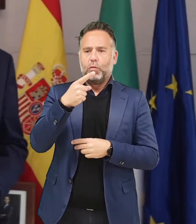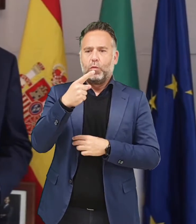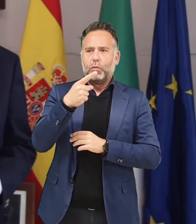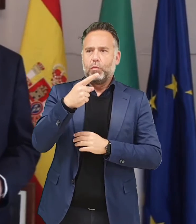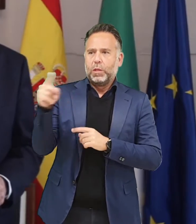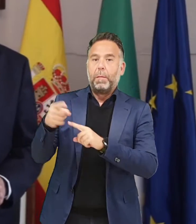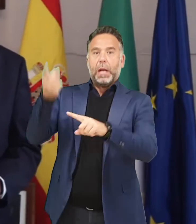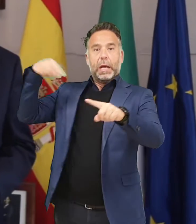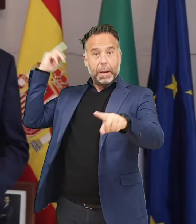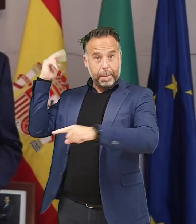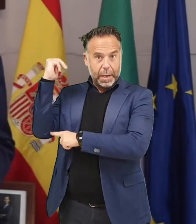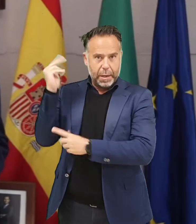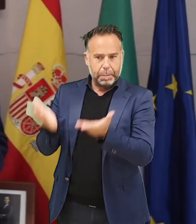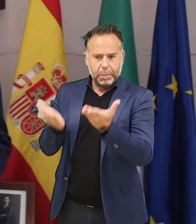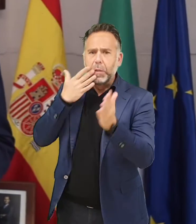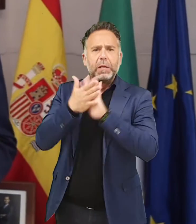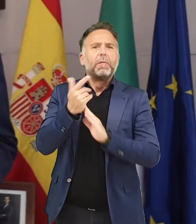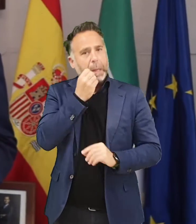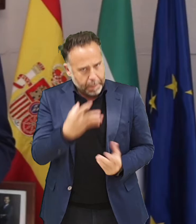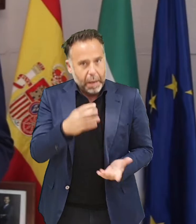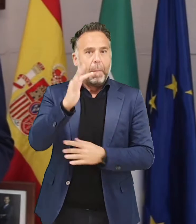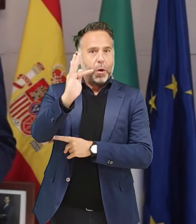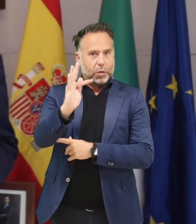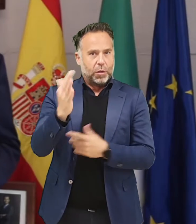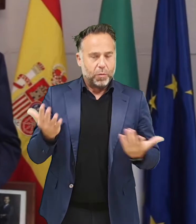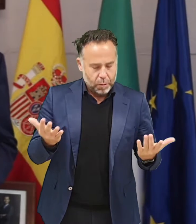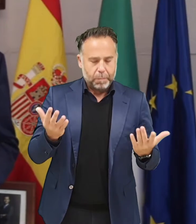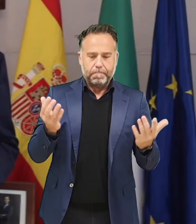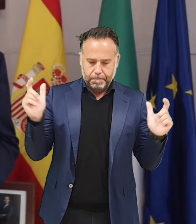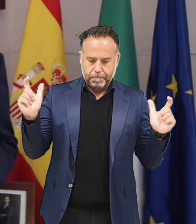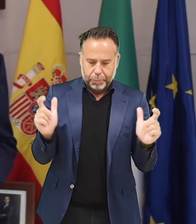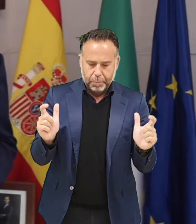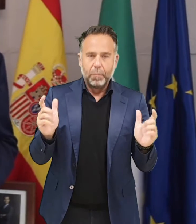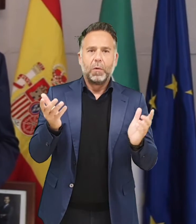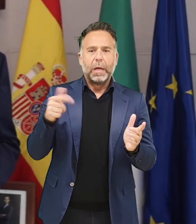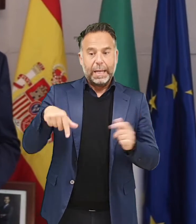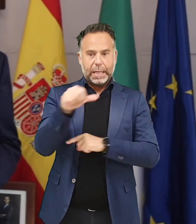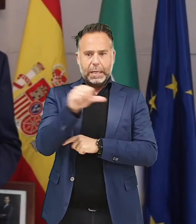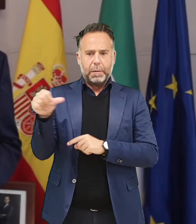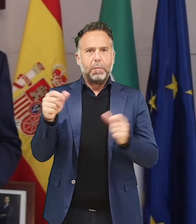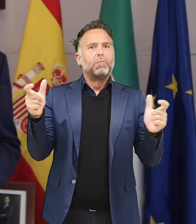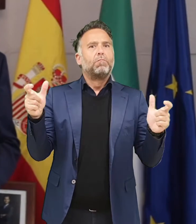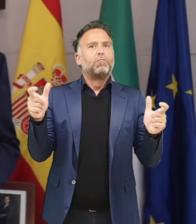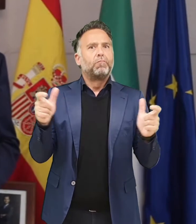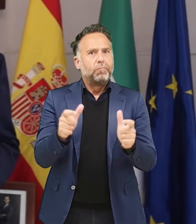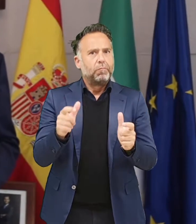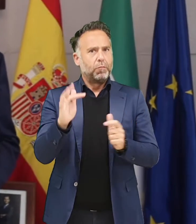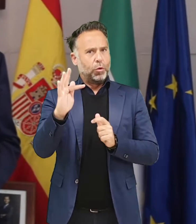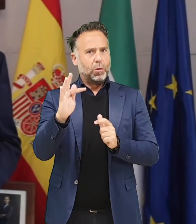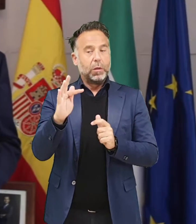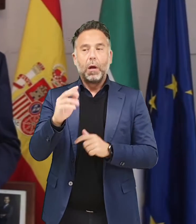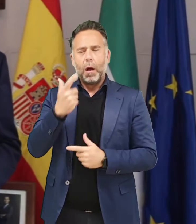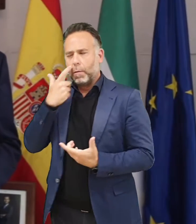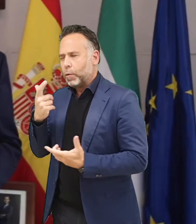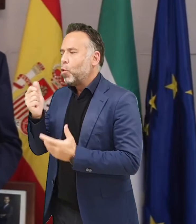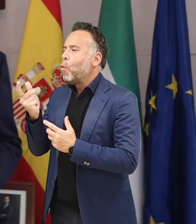y algo, algo más de 530 que teníamos justo el viernes anterior. Son buenos datos. Esta semana su